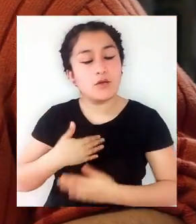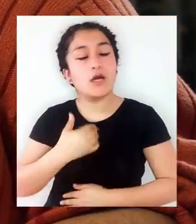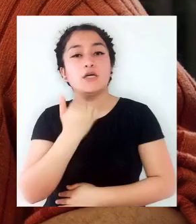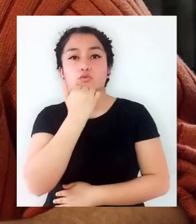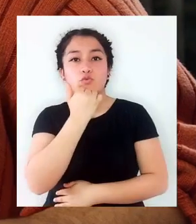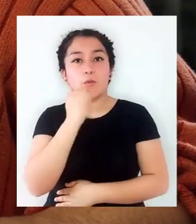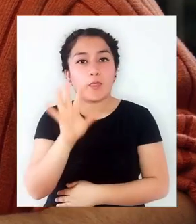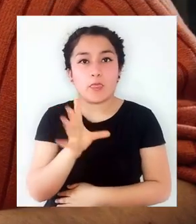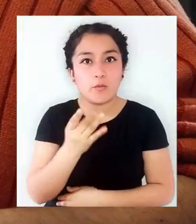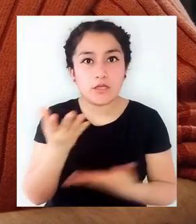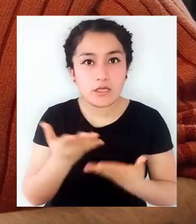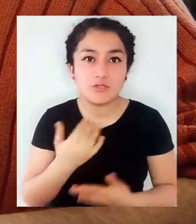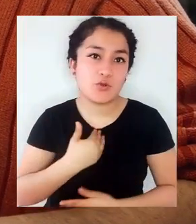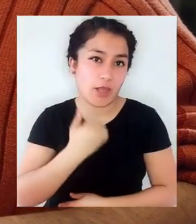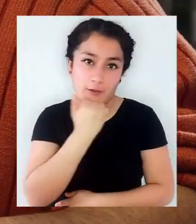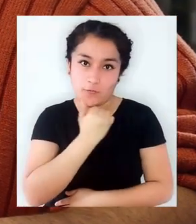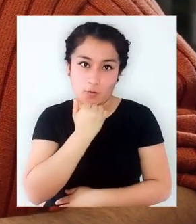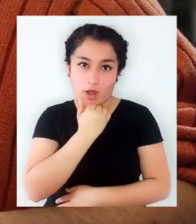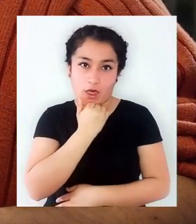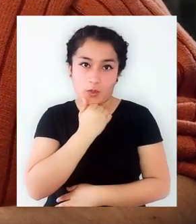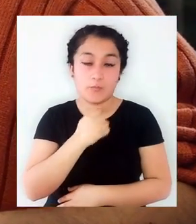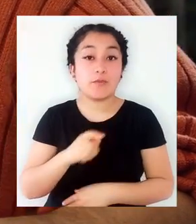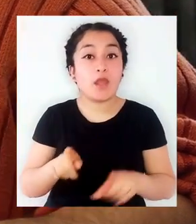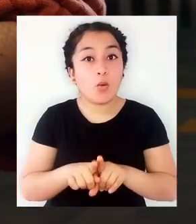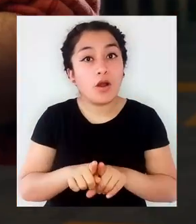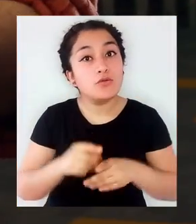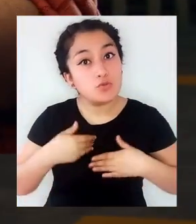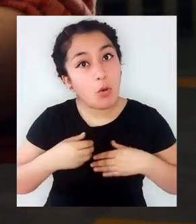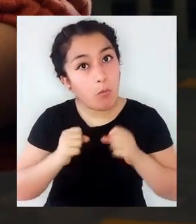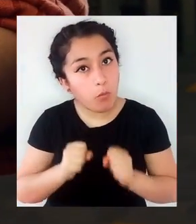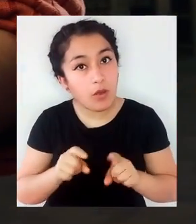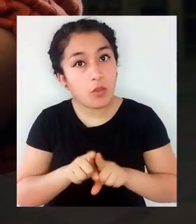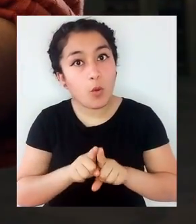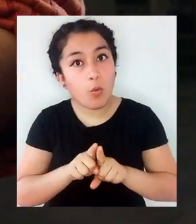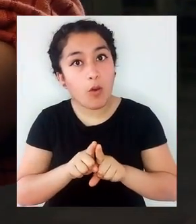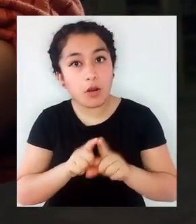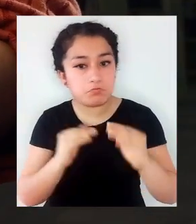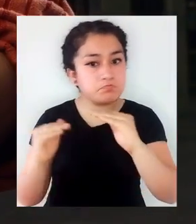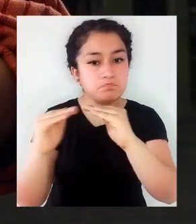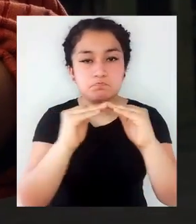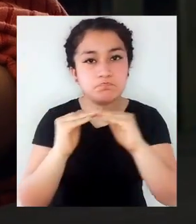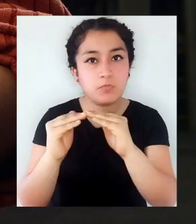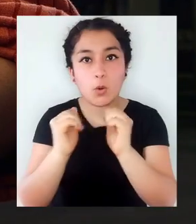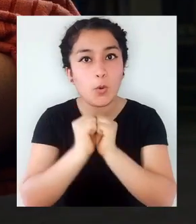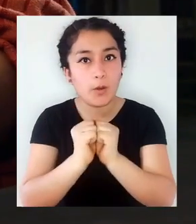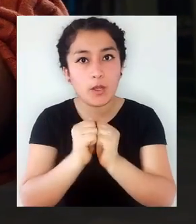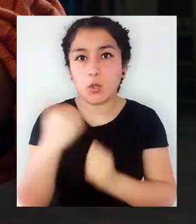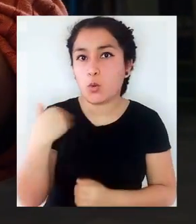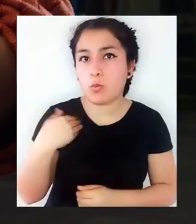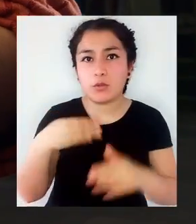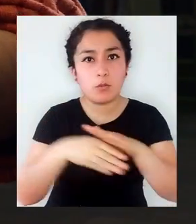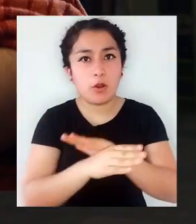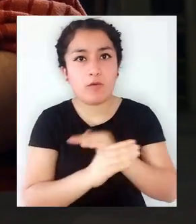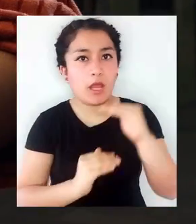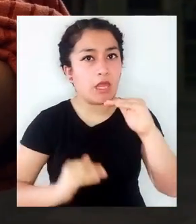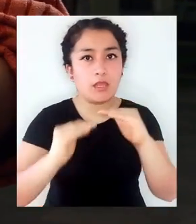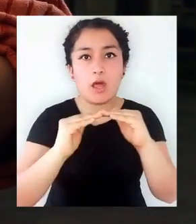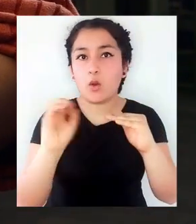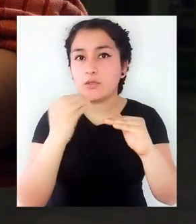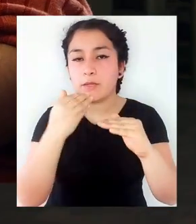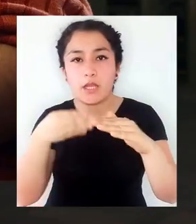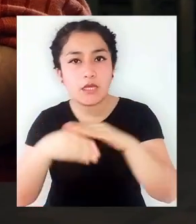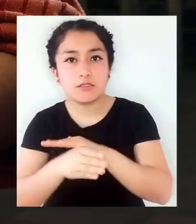di cuenta que eso no era así y que podía rendir muy bien independiente de si es que había entrado por una vía de equidad